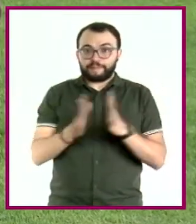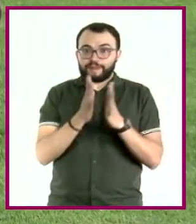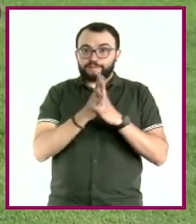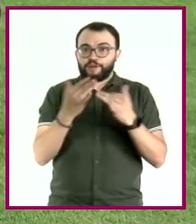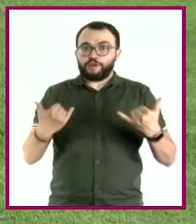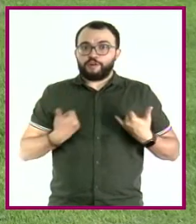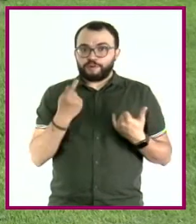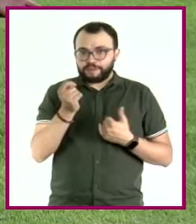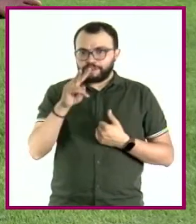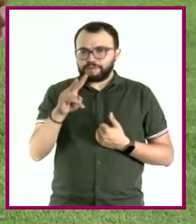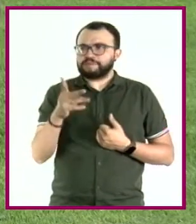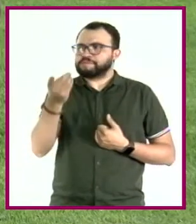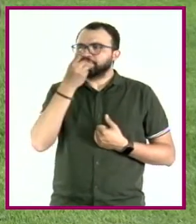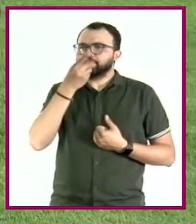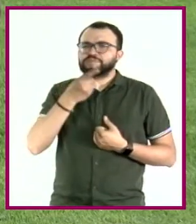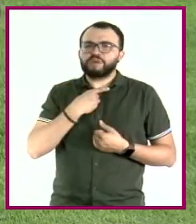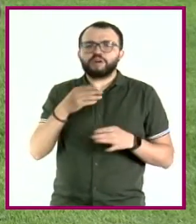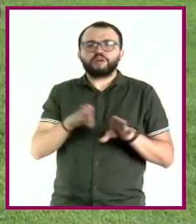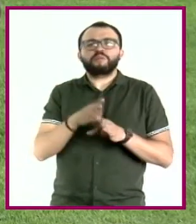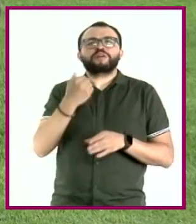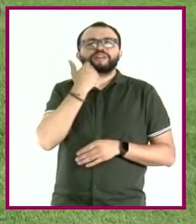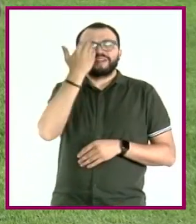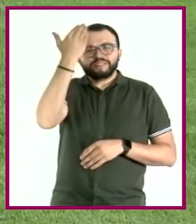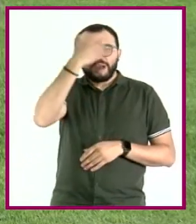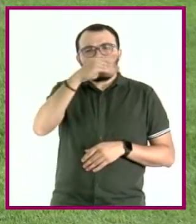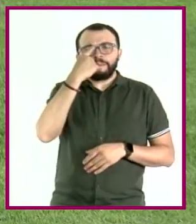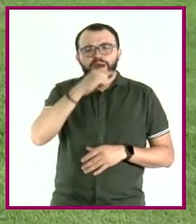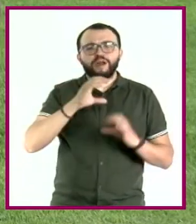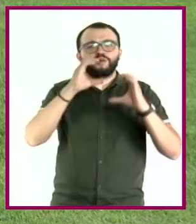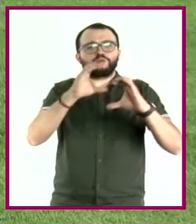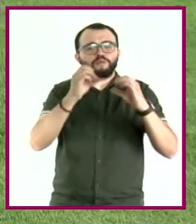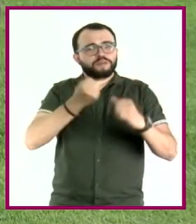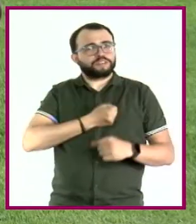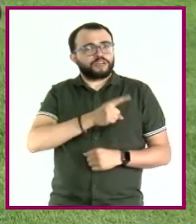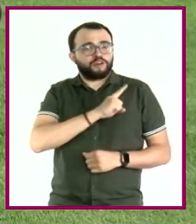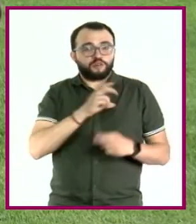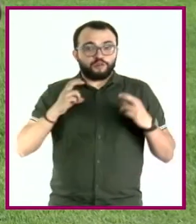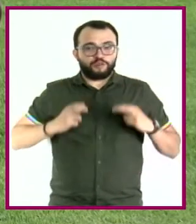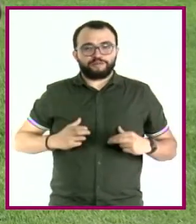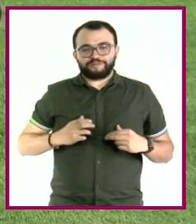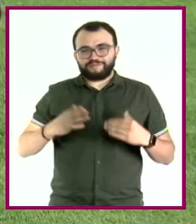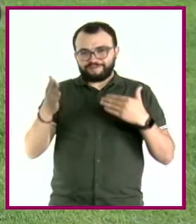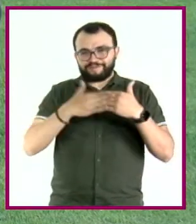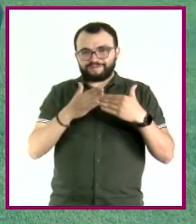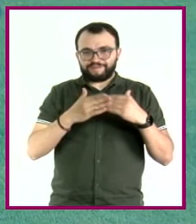programa con nosotros. Cuéntanos qué te gustaría saber para cuidar de tu salud y tu cuerpo. ¡Hasta la próxima!